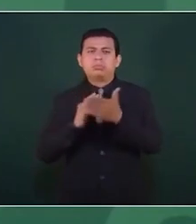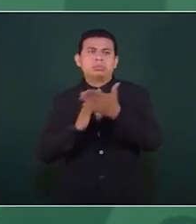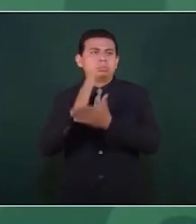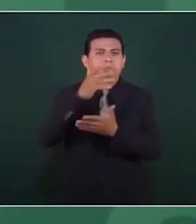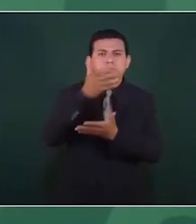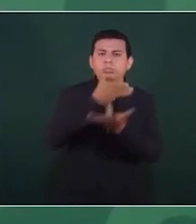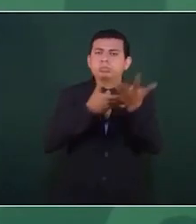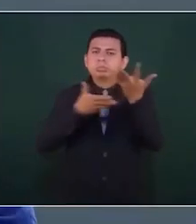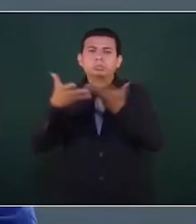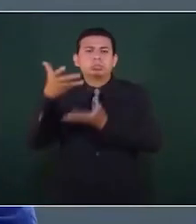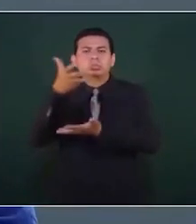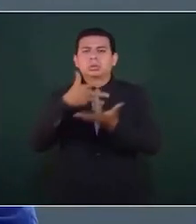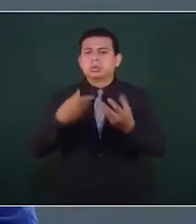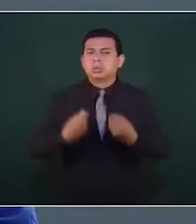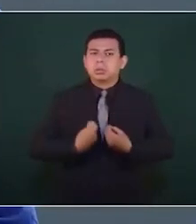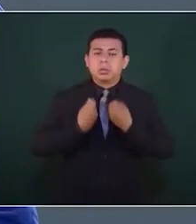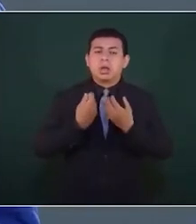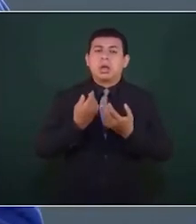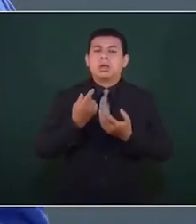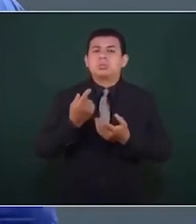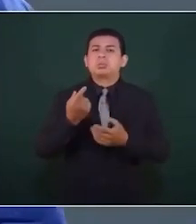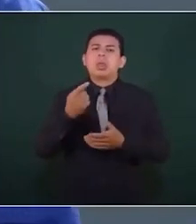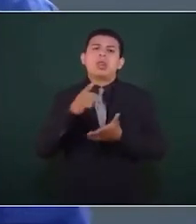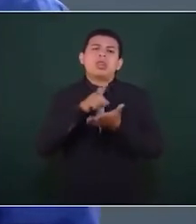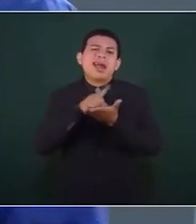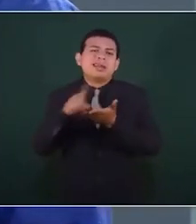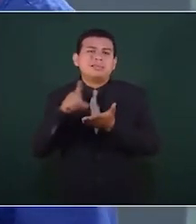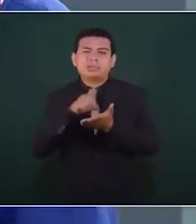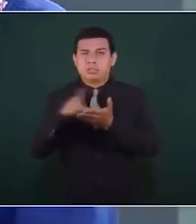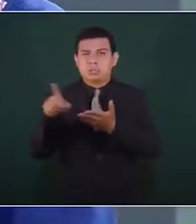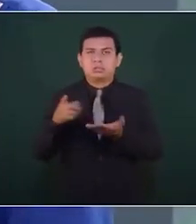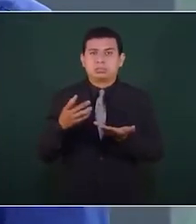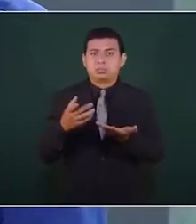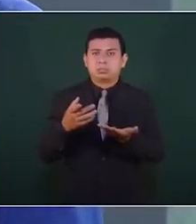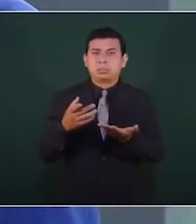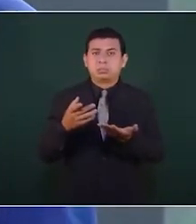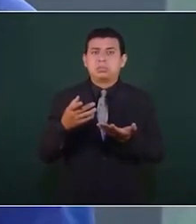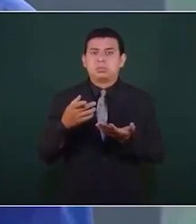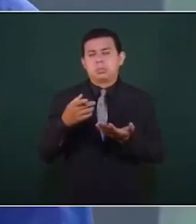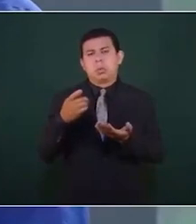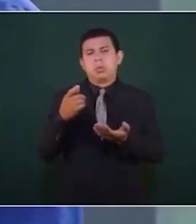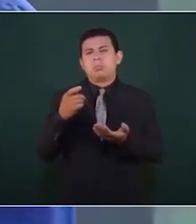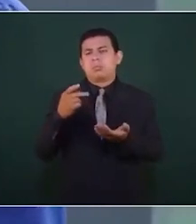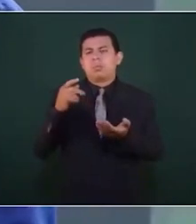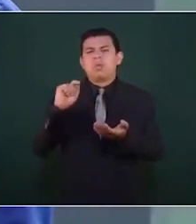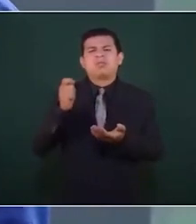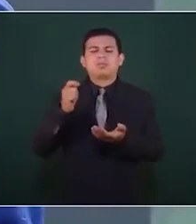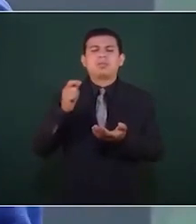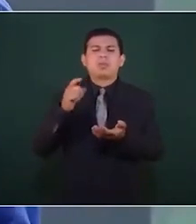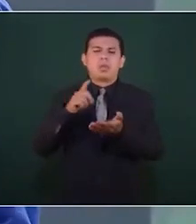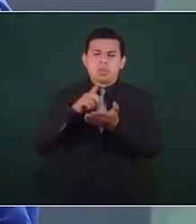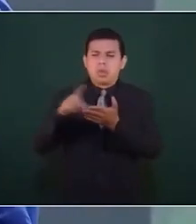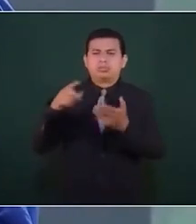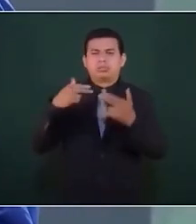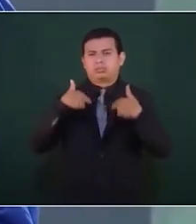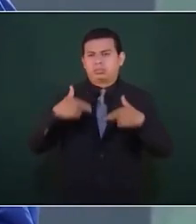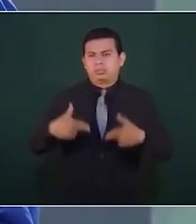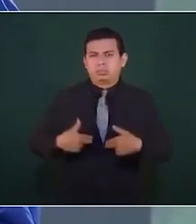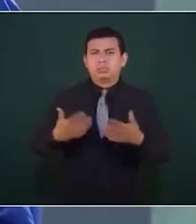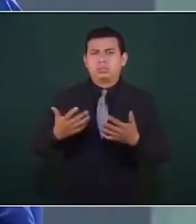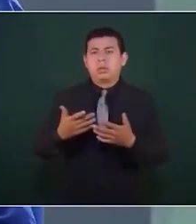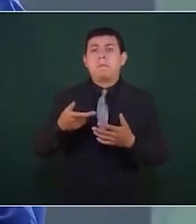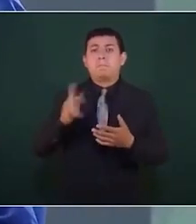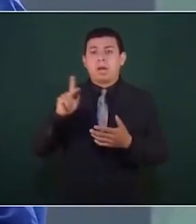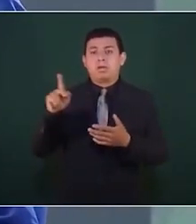Siempre he sostenido que la confrontación política es consustancial a la